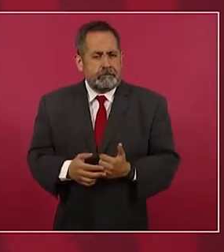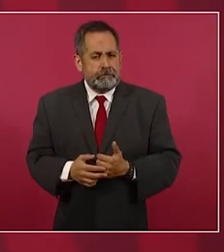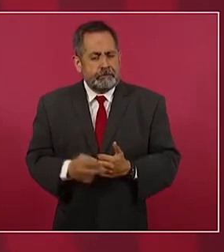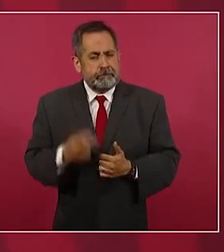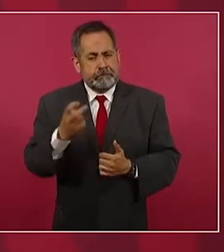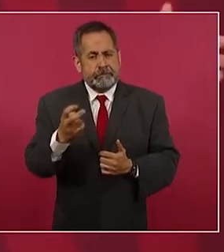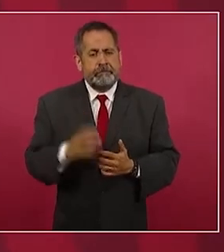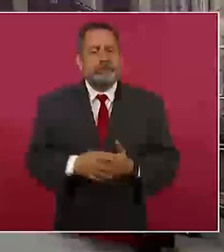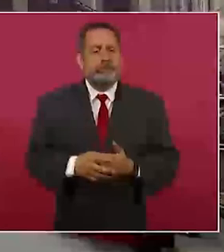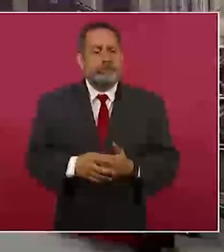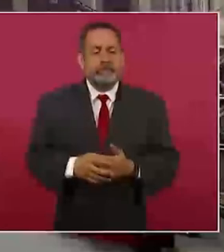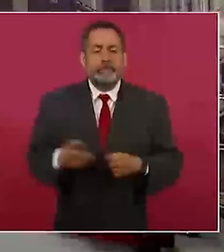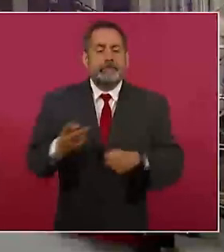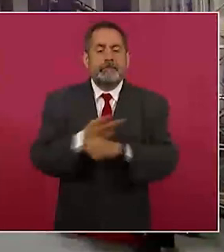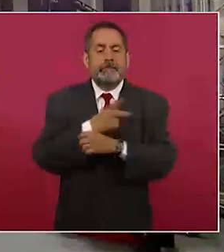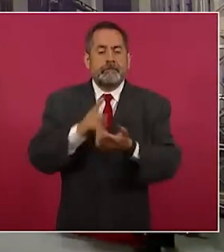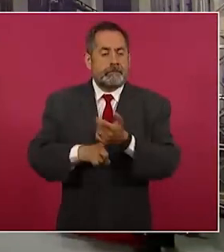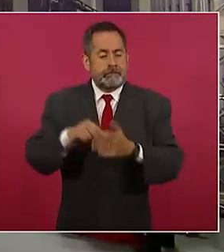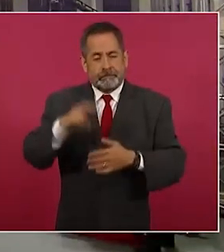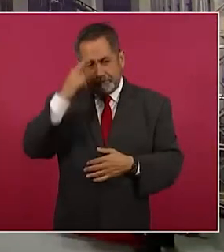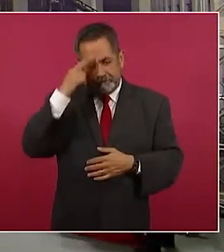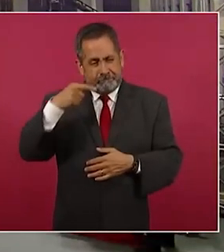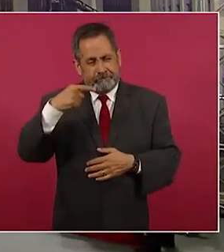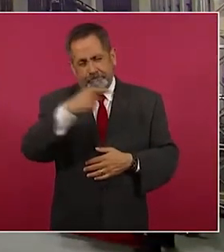lo que pasó en la academia,